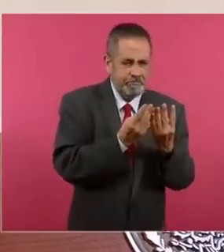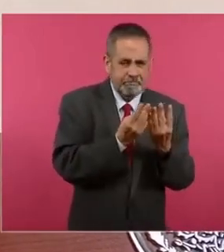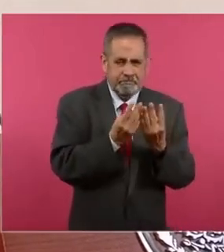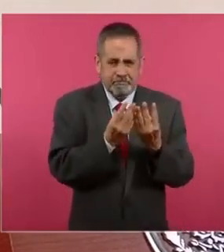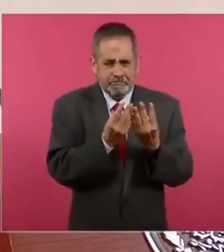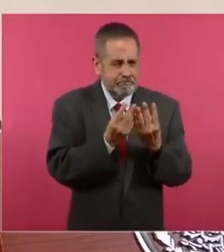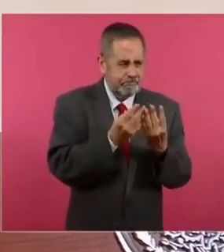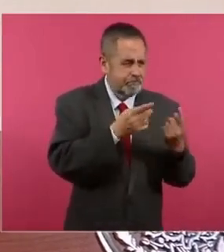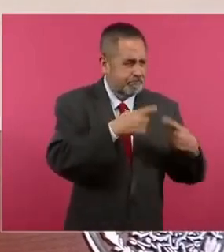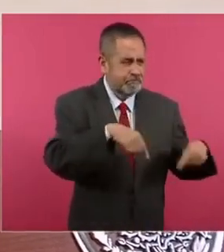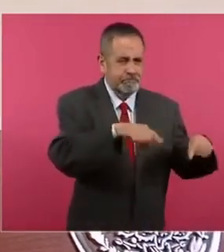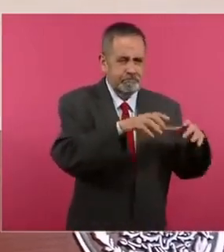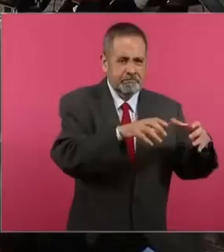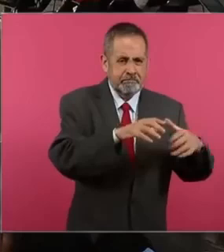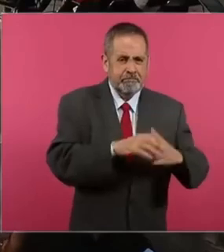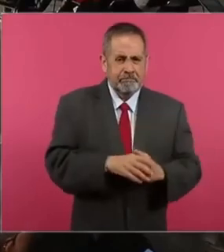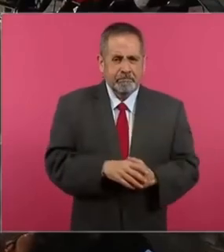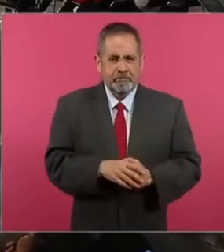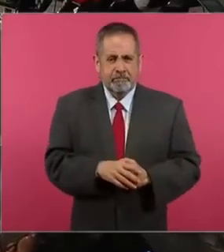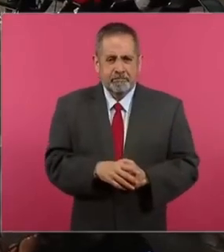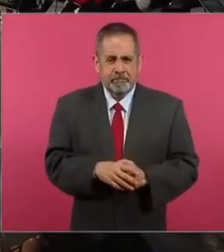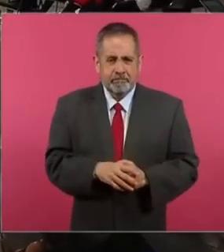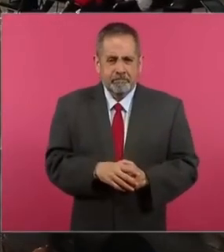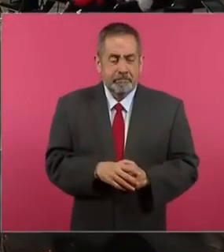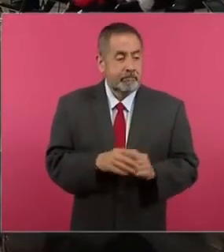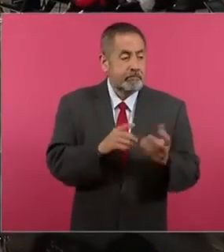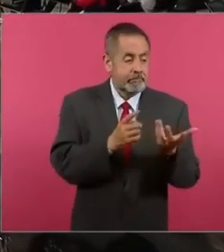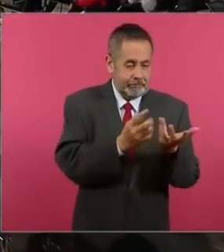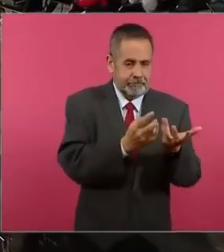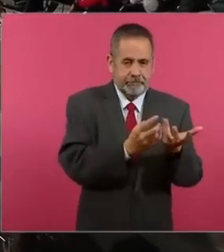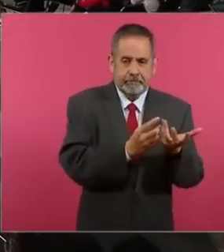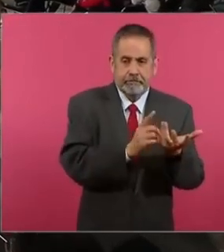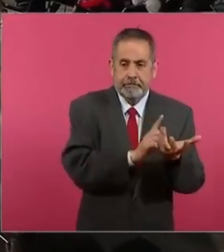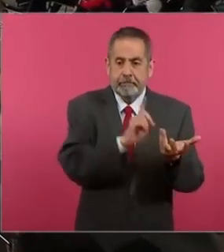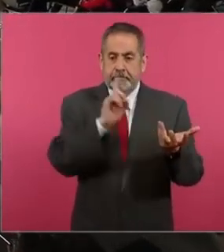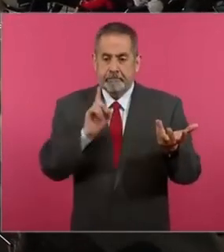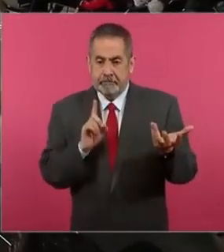y hay dos o tres que están cuidando las espaldas